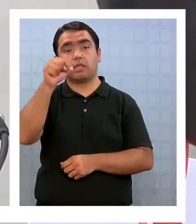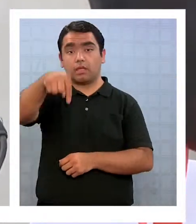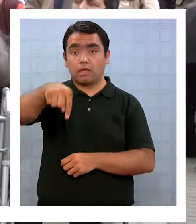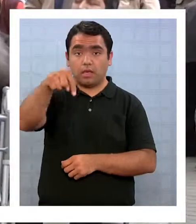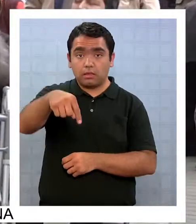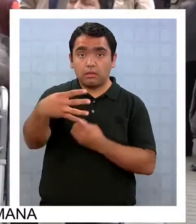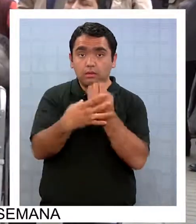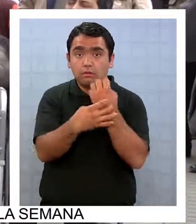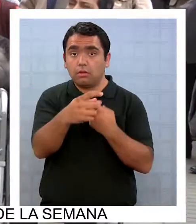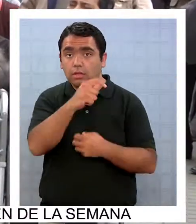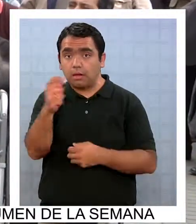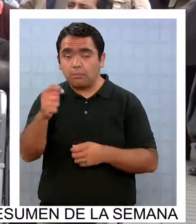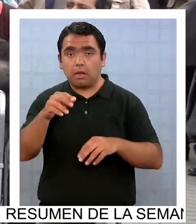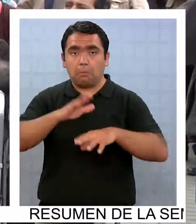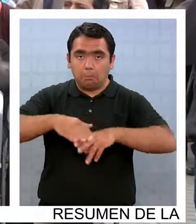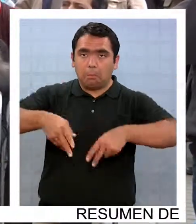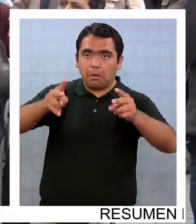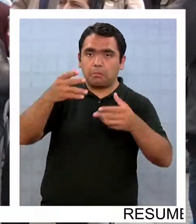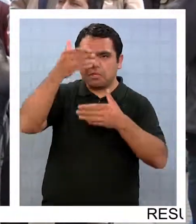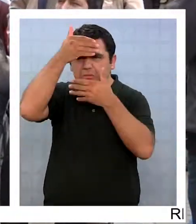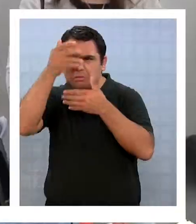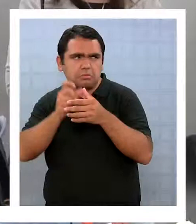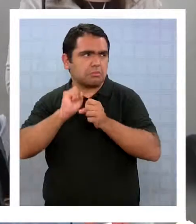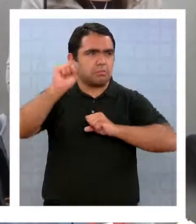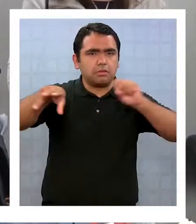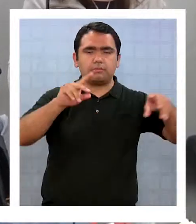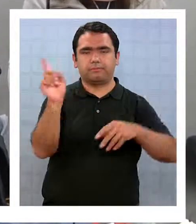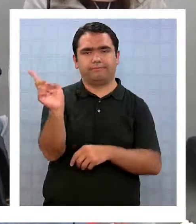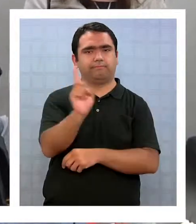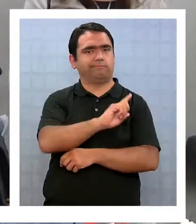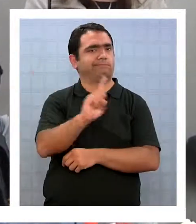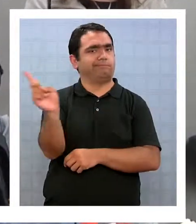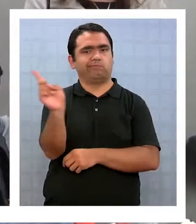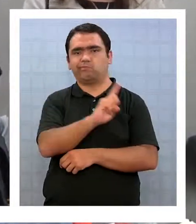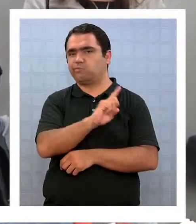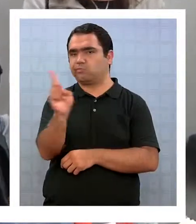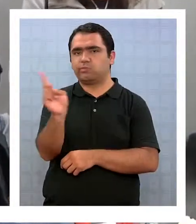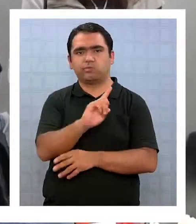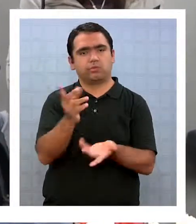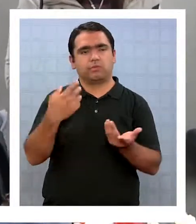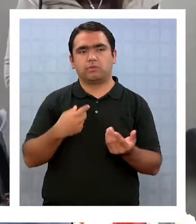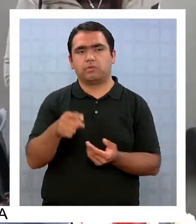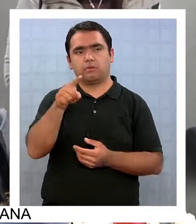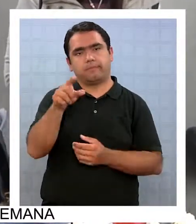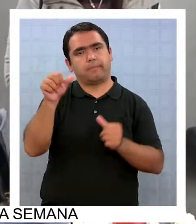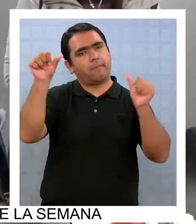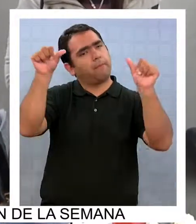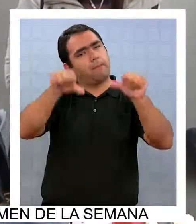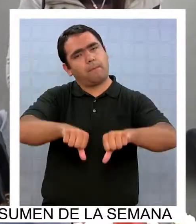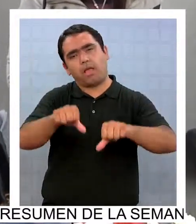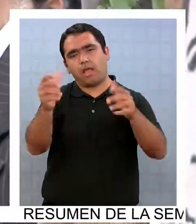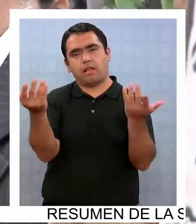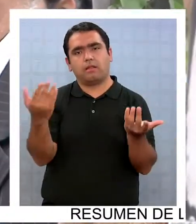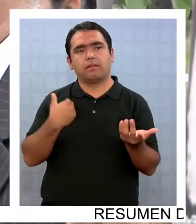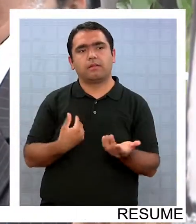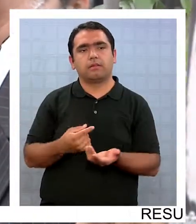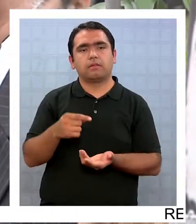vamos a dar espacio para que las malas culturas, las malas políticas que tienen relación con hechos como